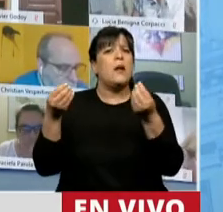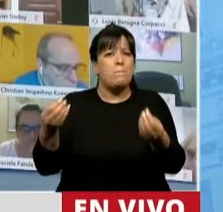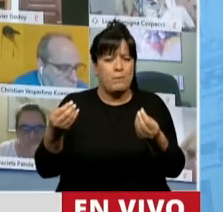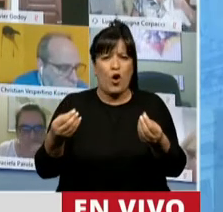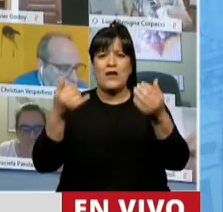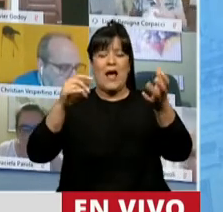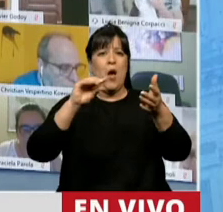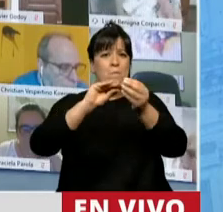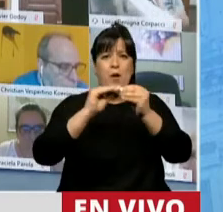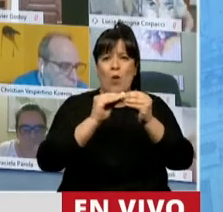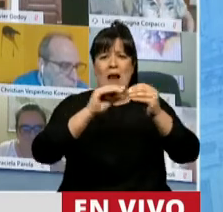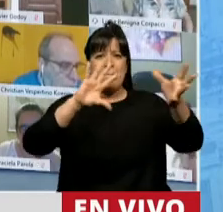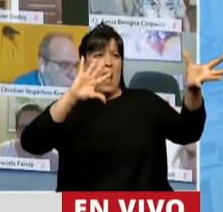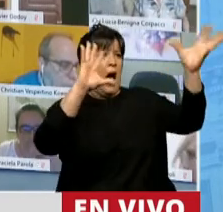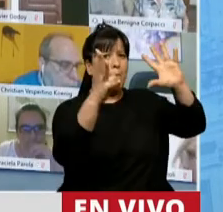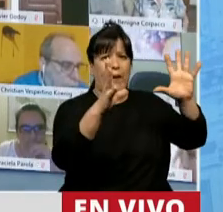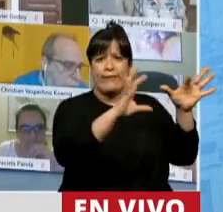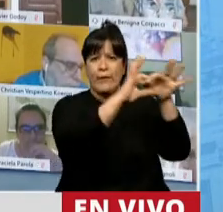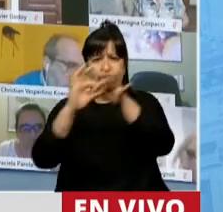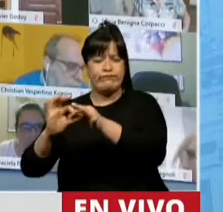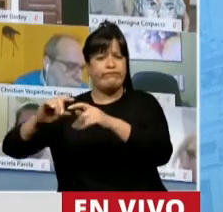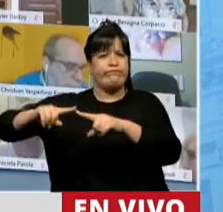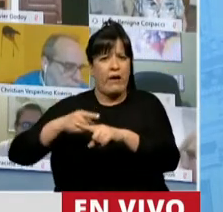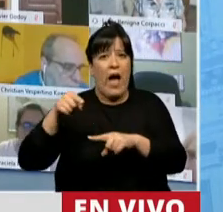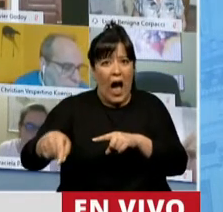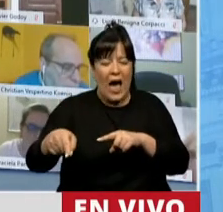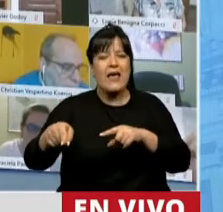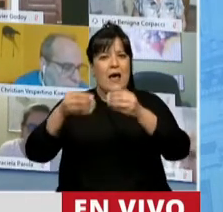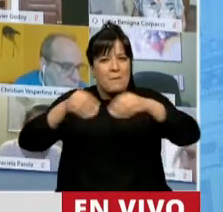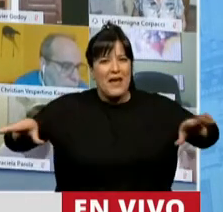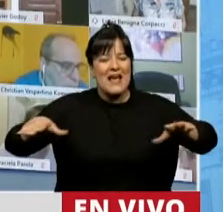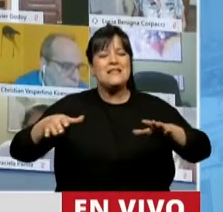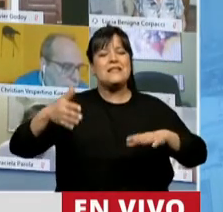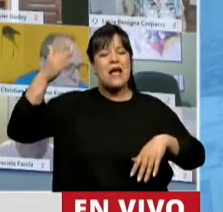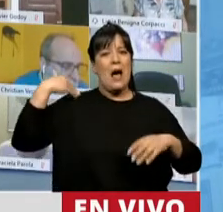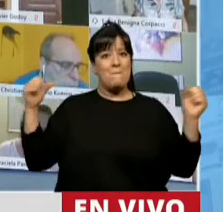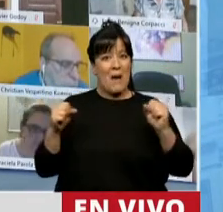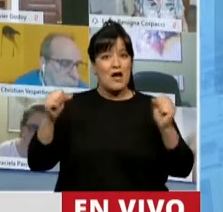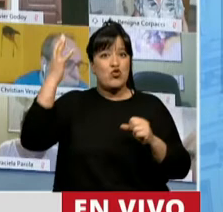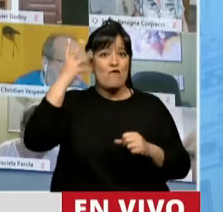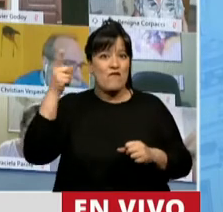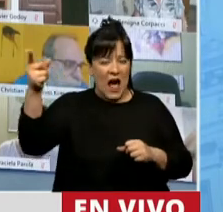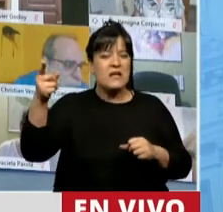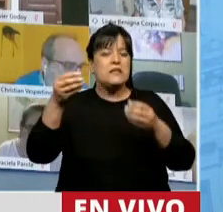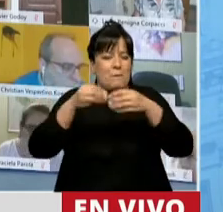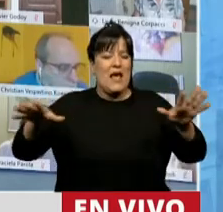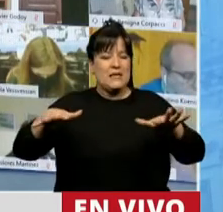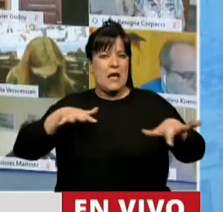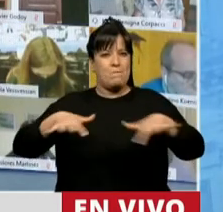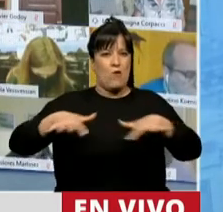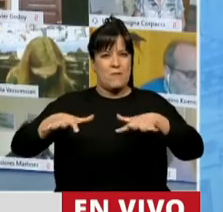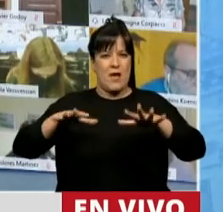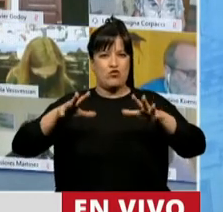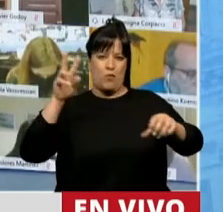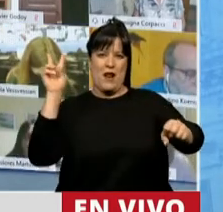problema ambiental y porque sentó las bases del movimiento ecologista en aquel mayo francés. Hasta la reforma